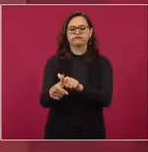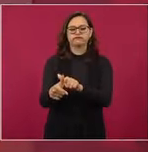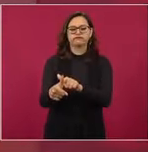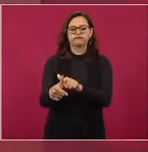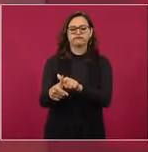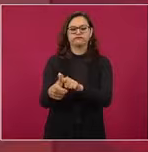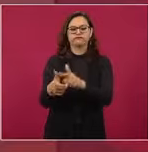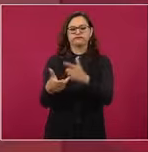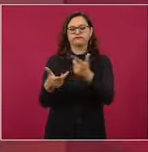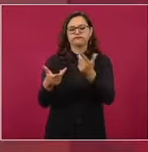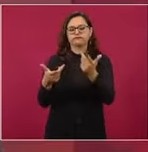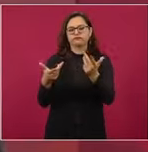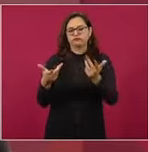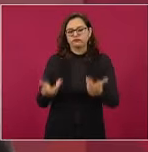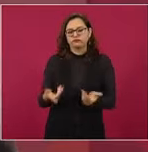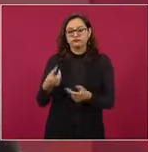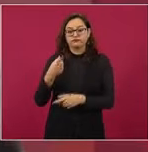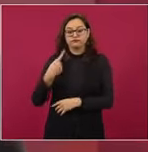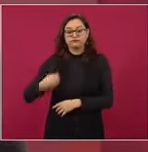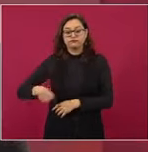al canto de las sirenas,